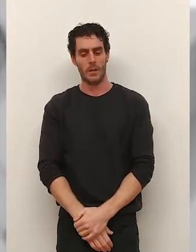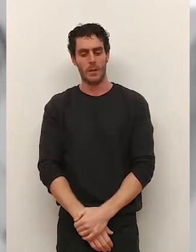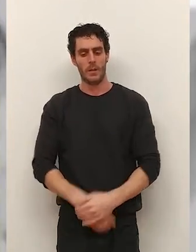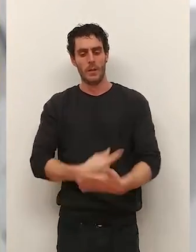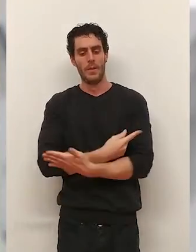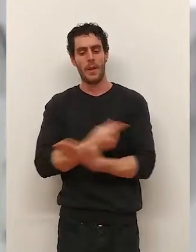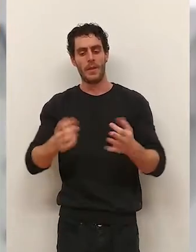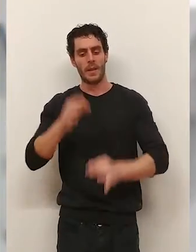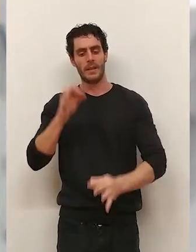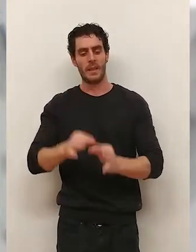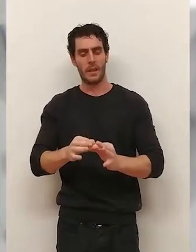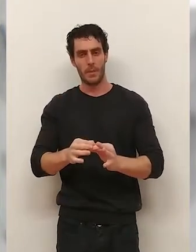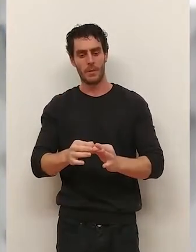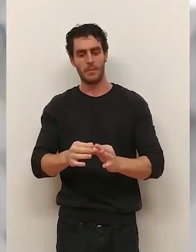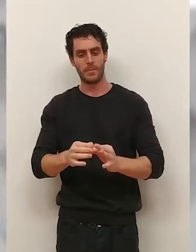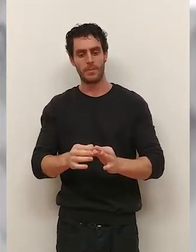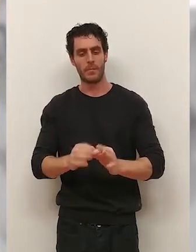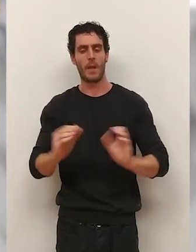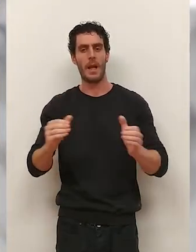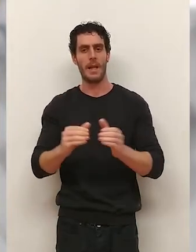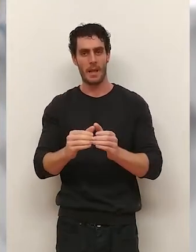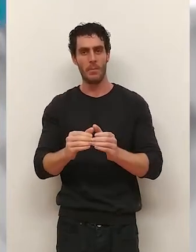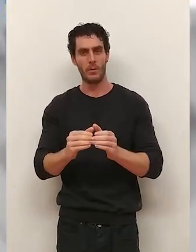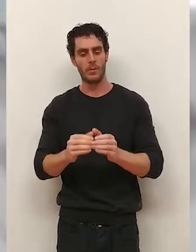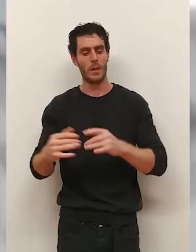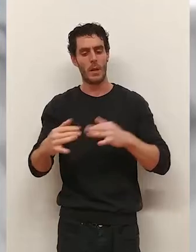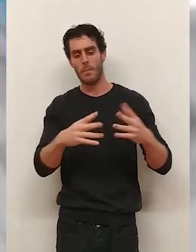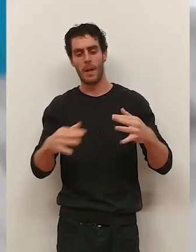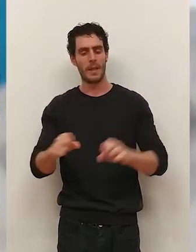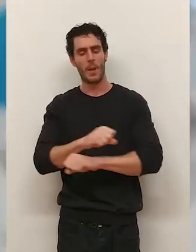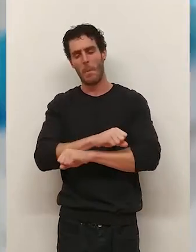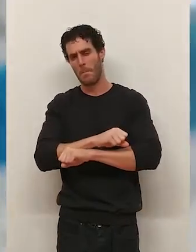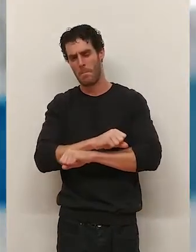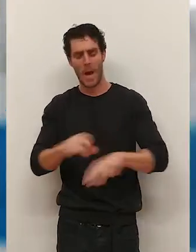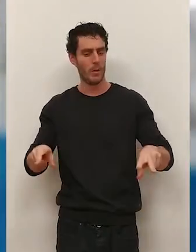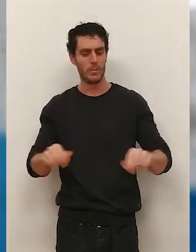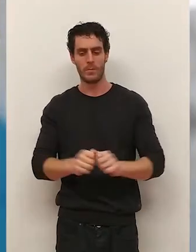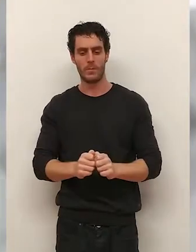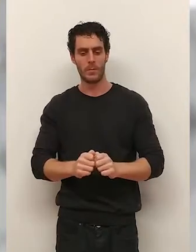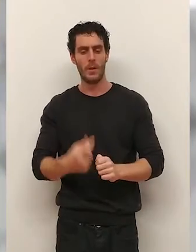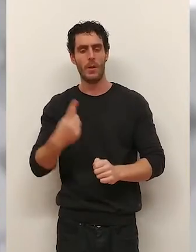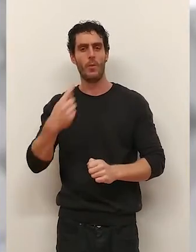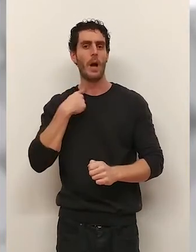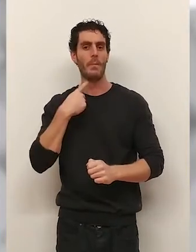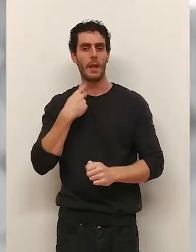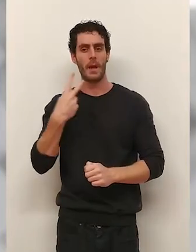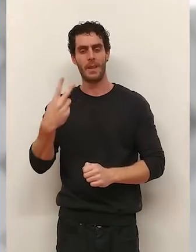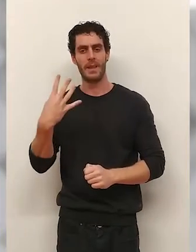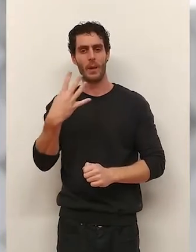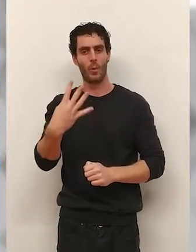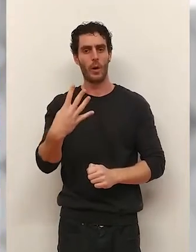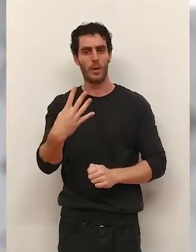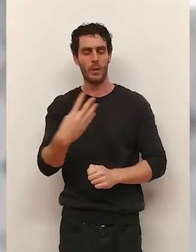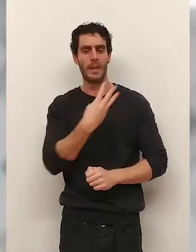El 16 de septiembre y ante Granoyers los riojanos firmaron el peor partido en casa de su historia. Una derrota por